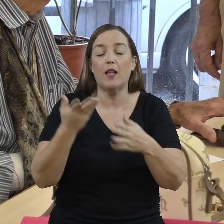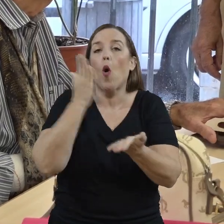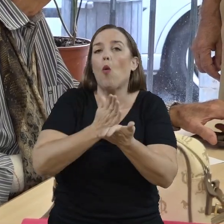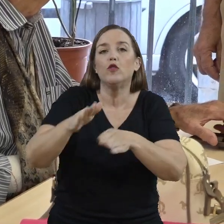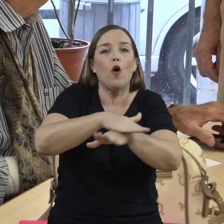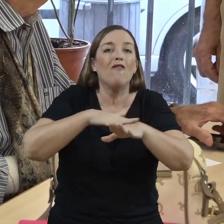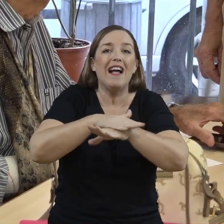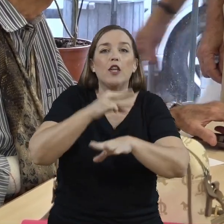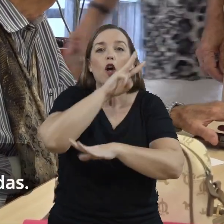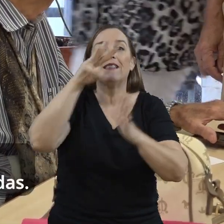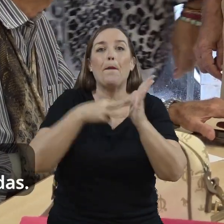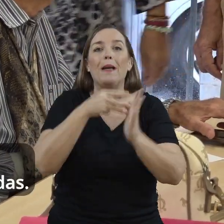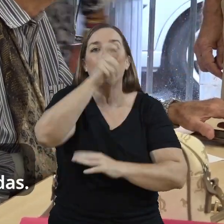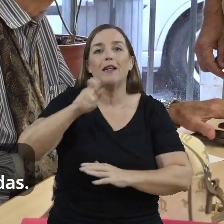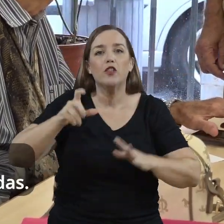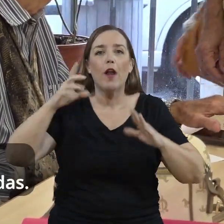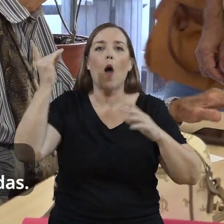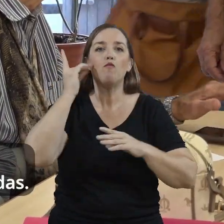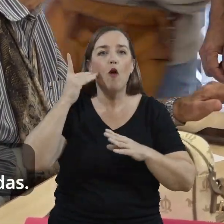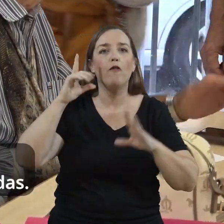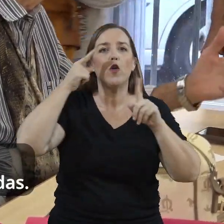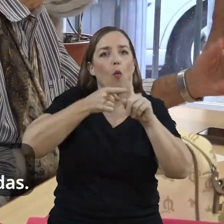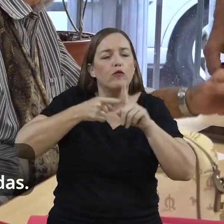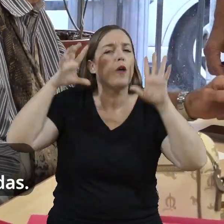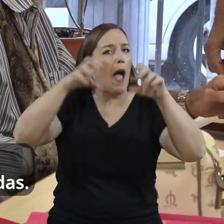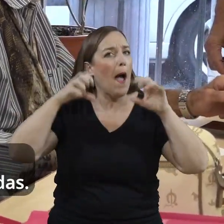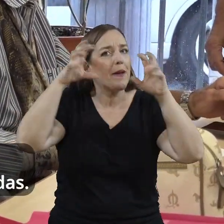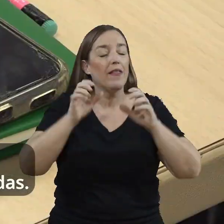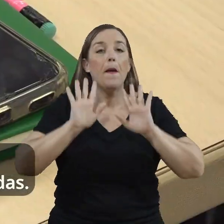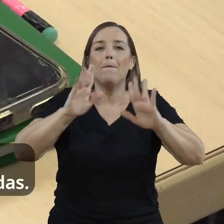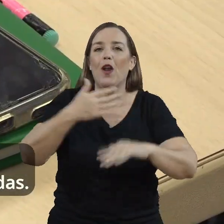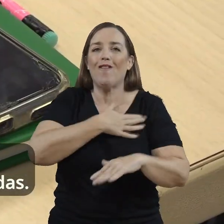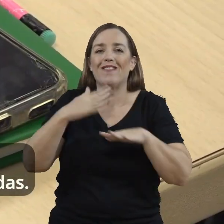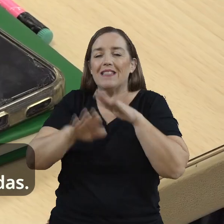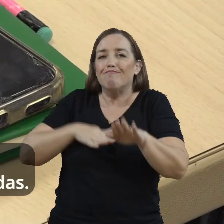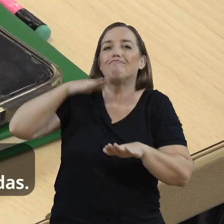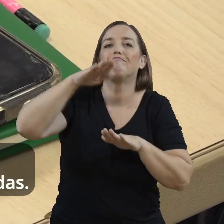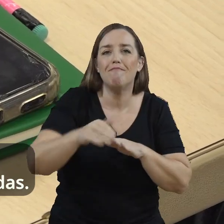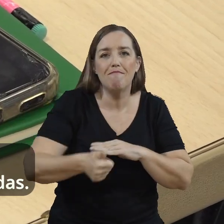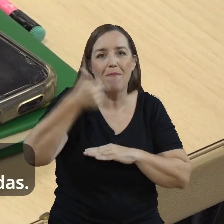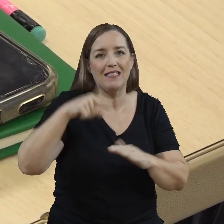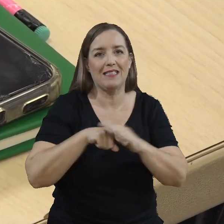personas aprendieran a utilizar los teléfonos, pero ahora ya quieren poder hacer gestiones más avanzadas.